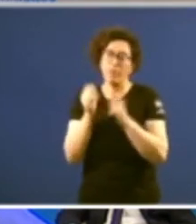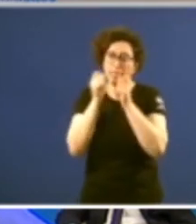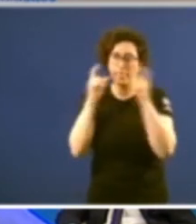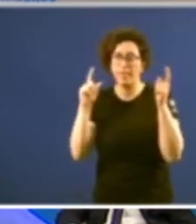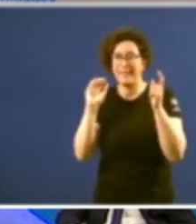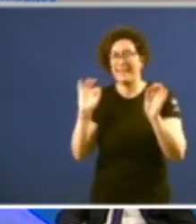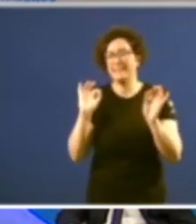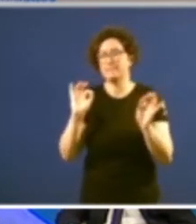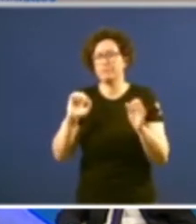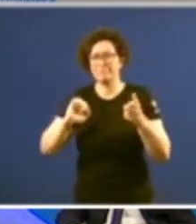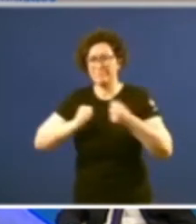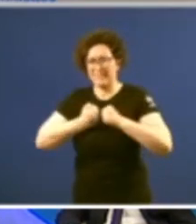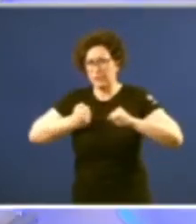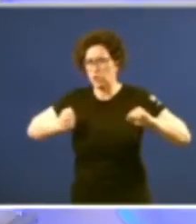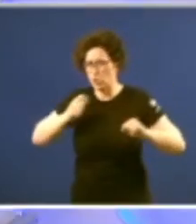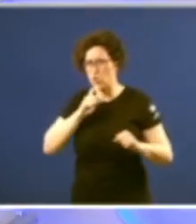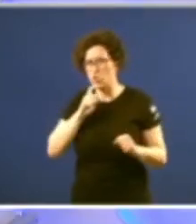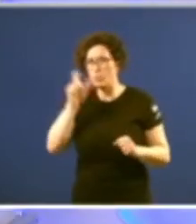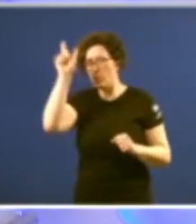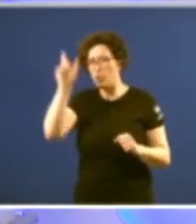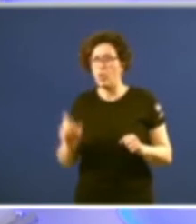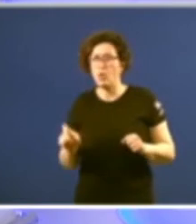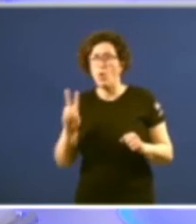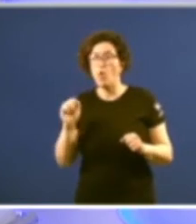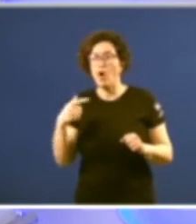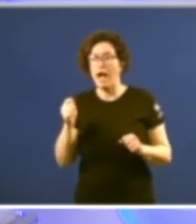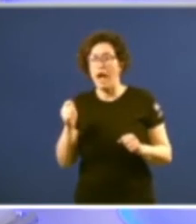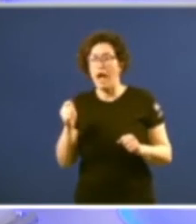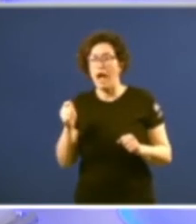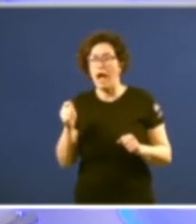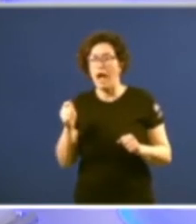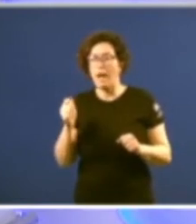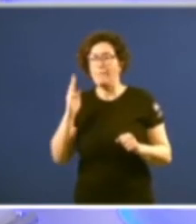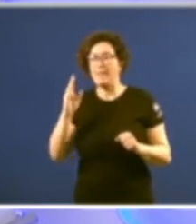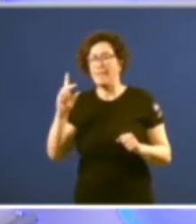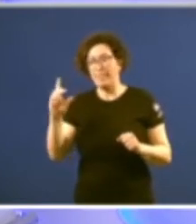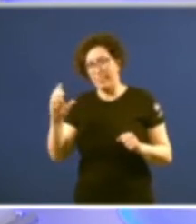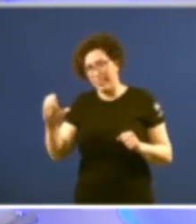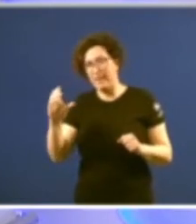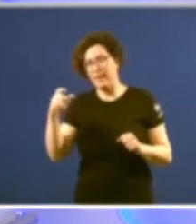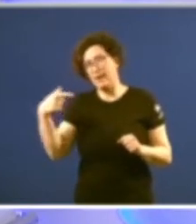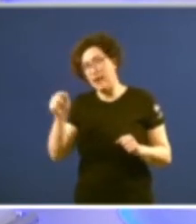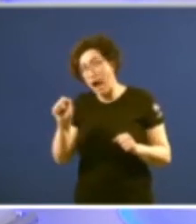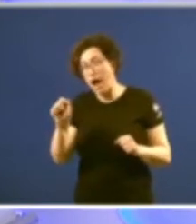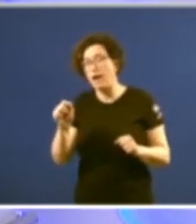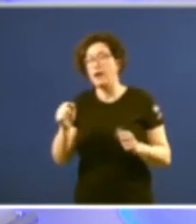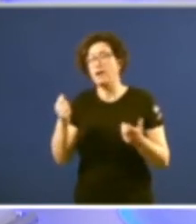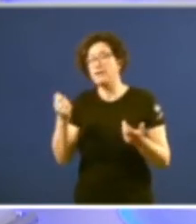cousa de bueno de tensa el poga pega y pcega daquela estábamos